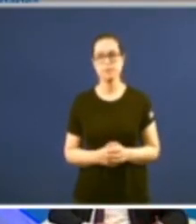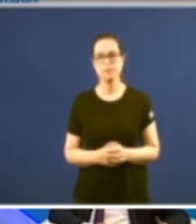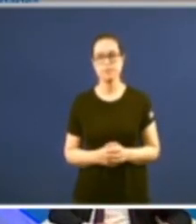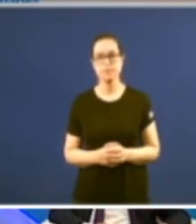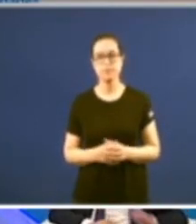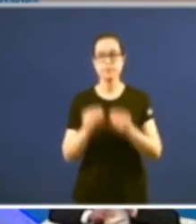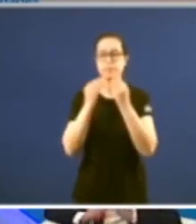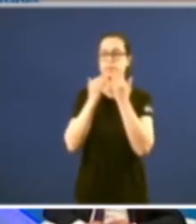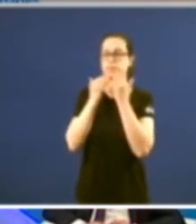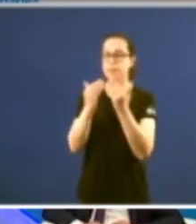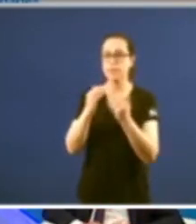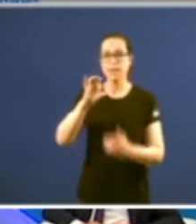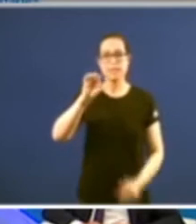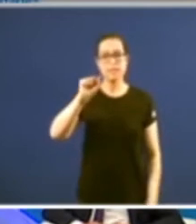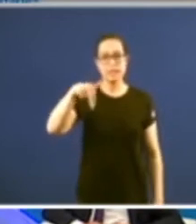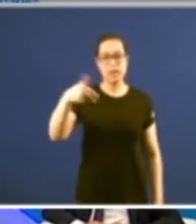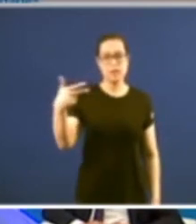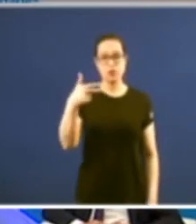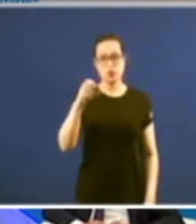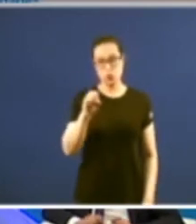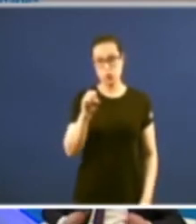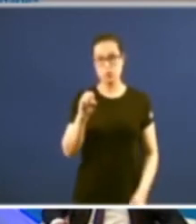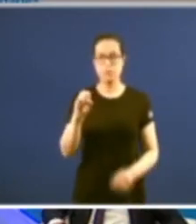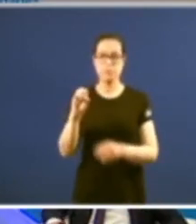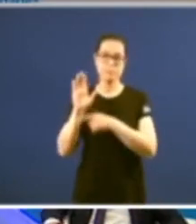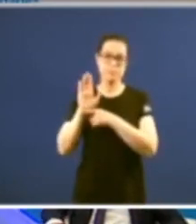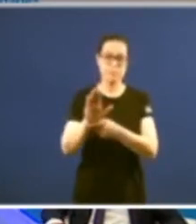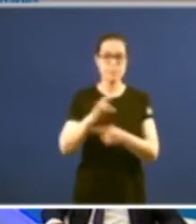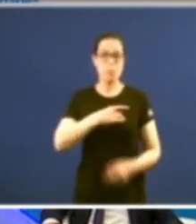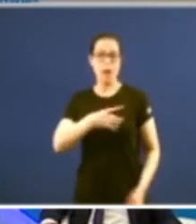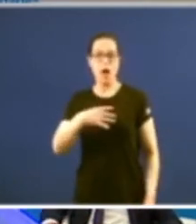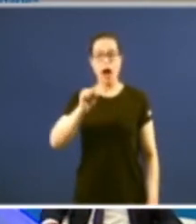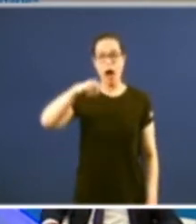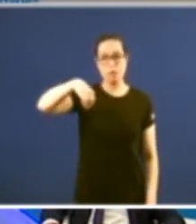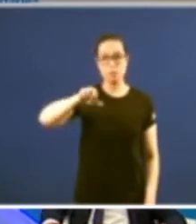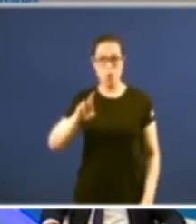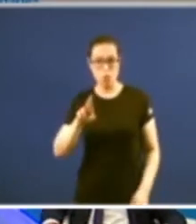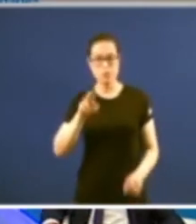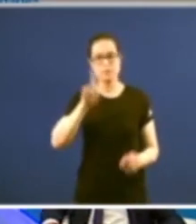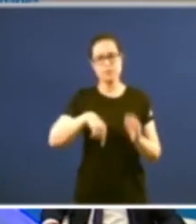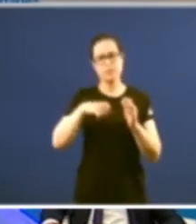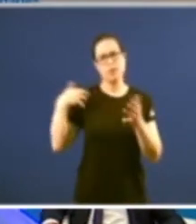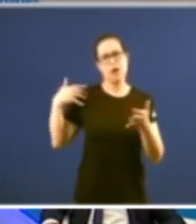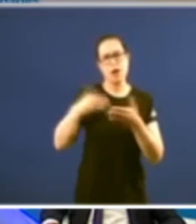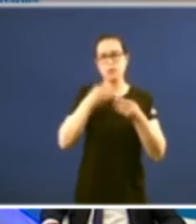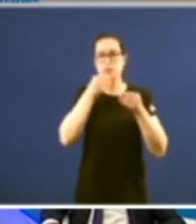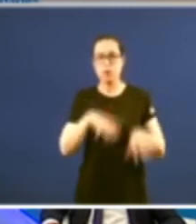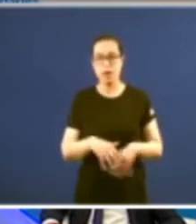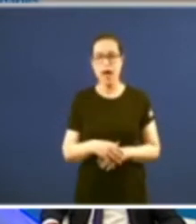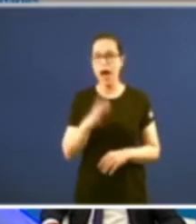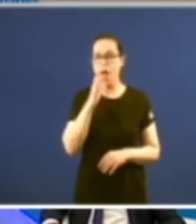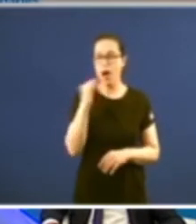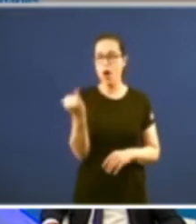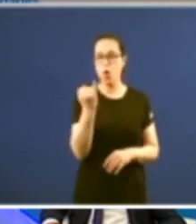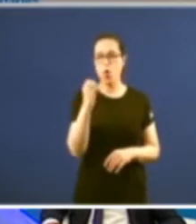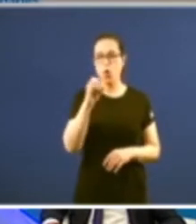moitas gracias por traer a Blanco Amor e polo repaso polas distintas cabeceiras e polo estatuto mesmo agora é o turno de José Manuel